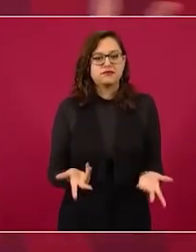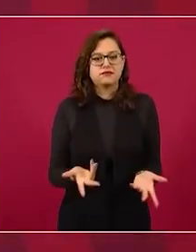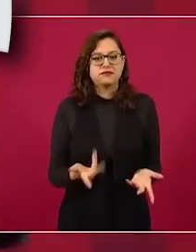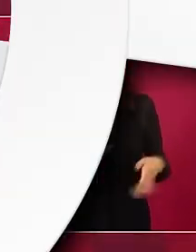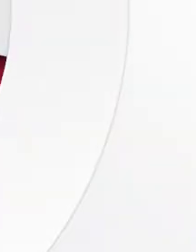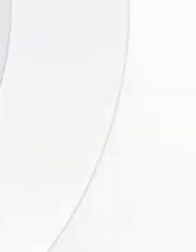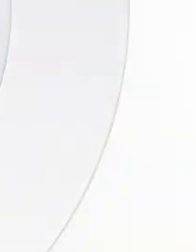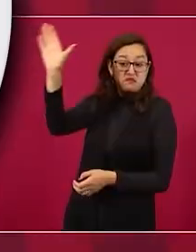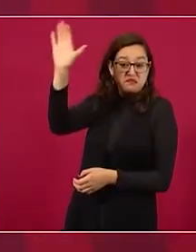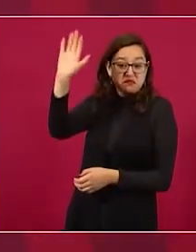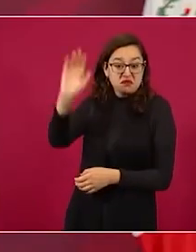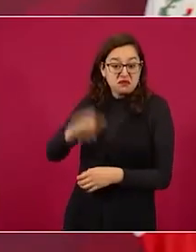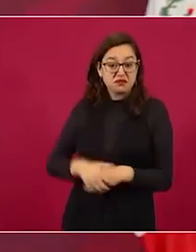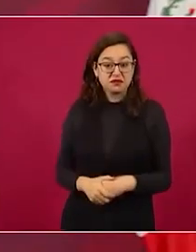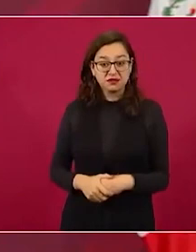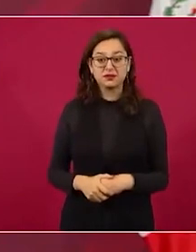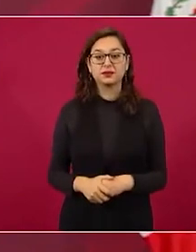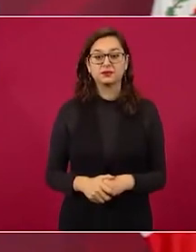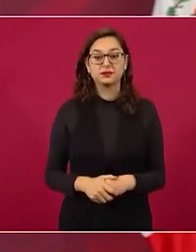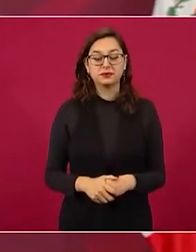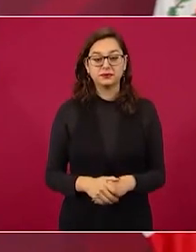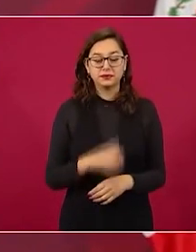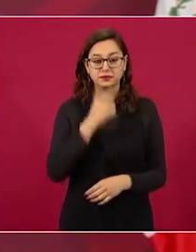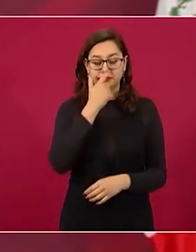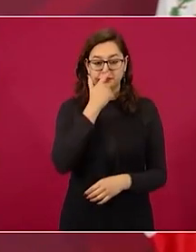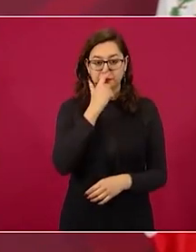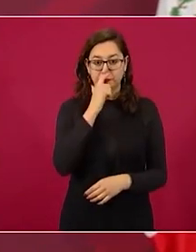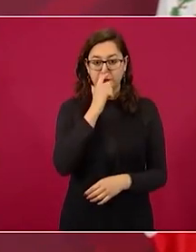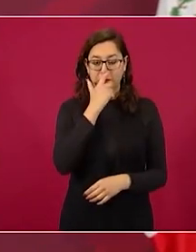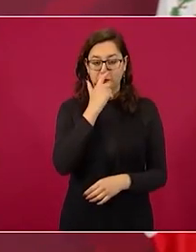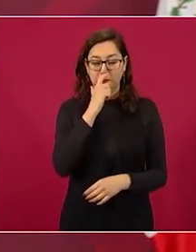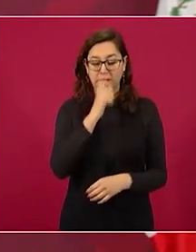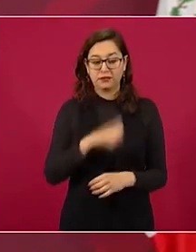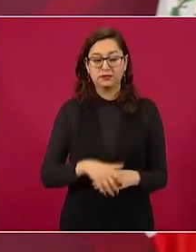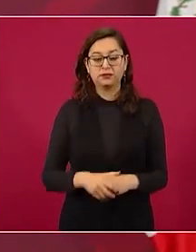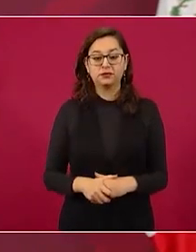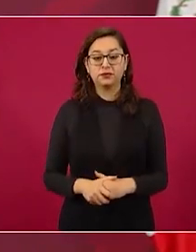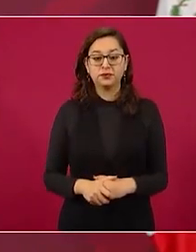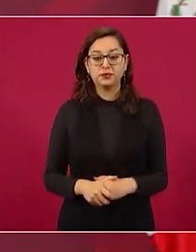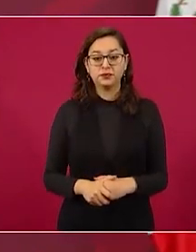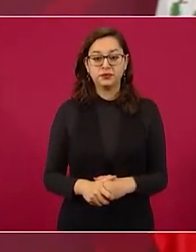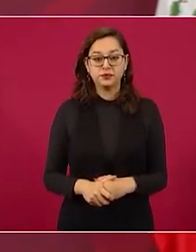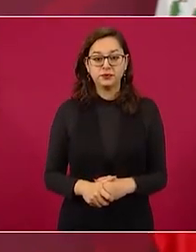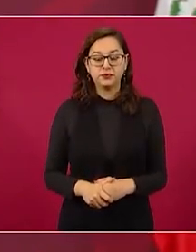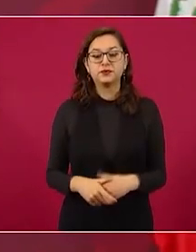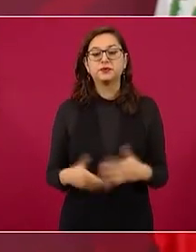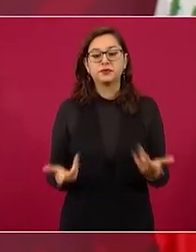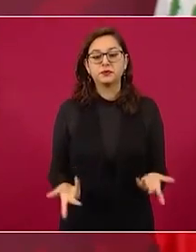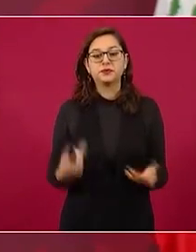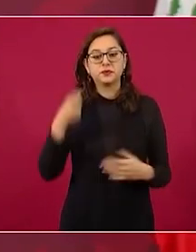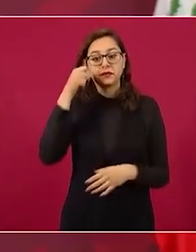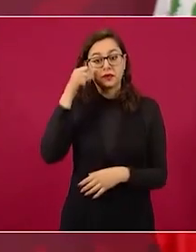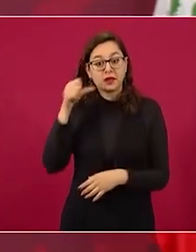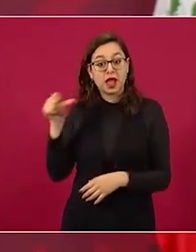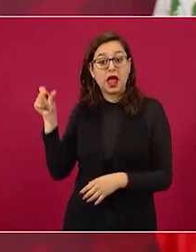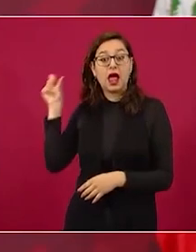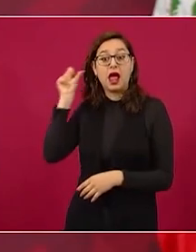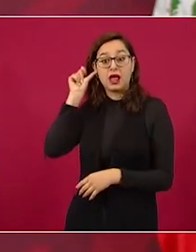público corrió el rumor de que Ciro Gómez Leiva iba a dejar el programa